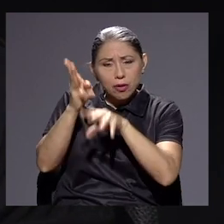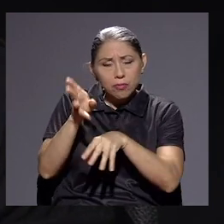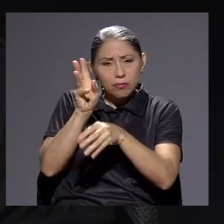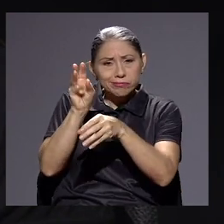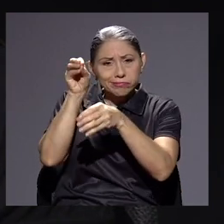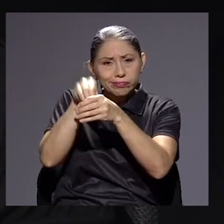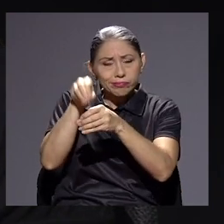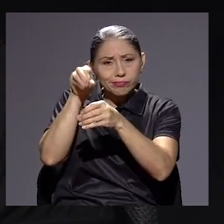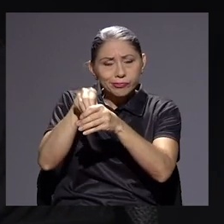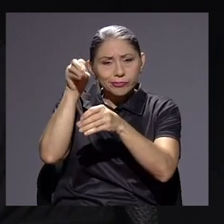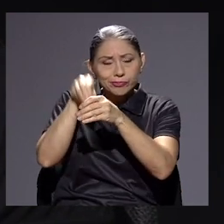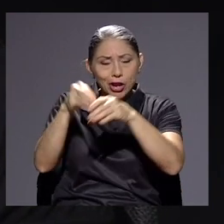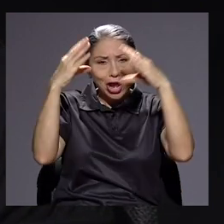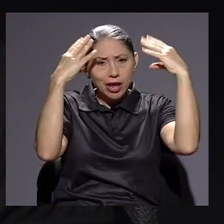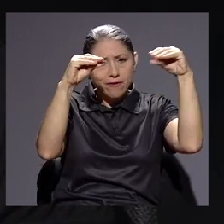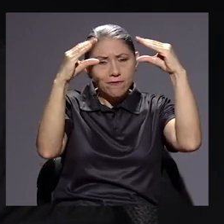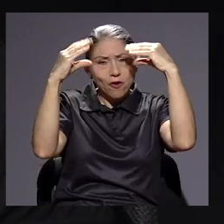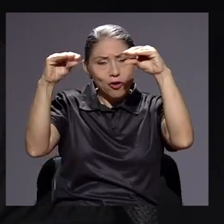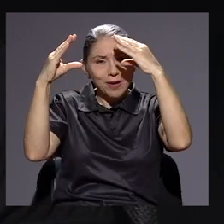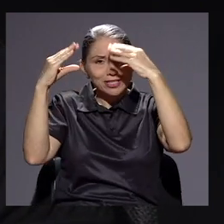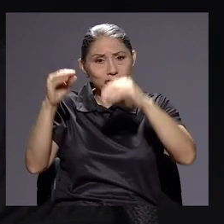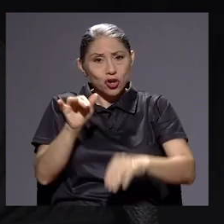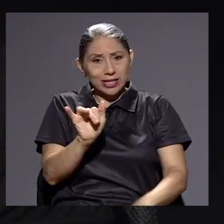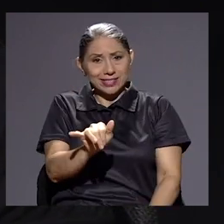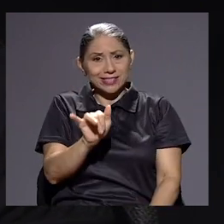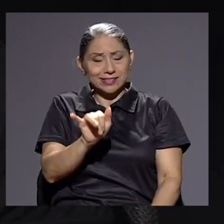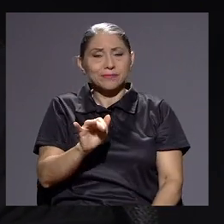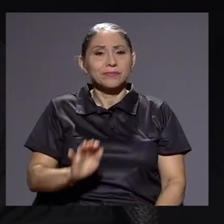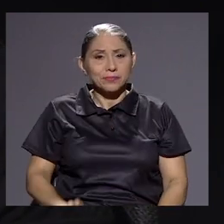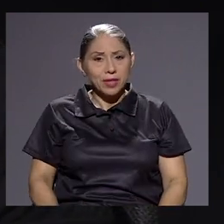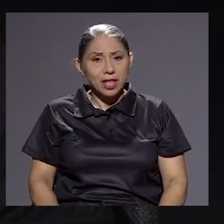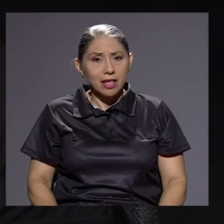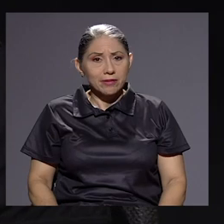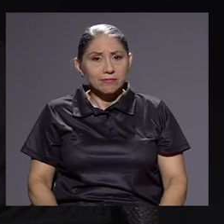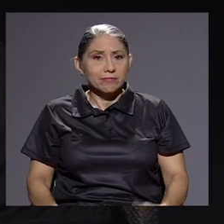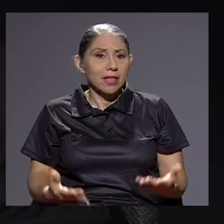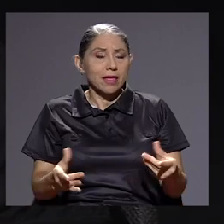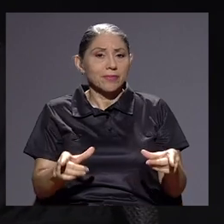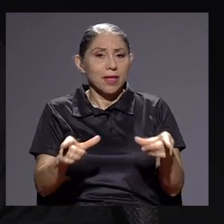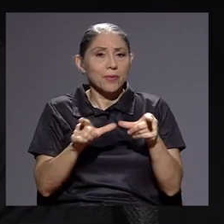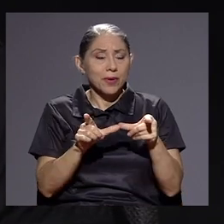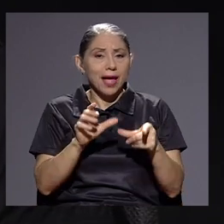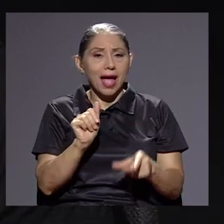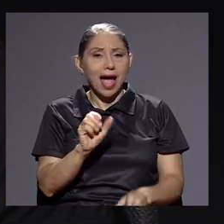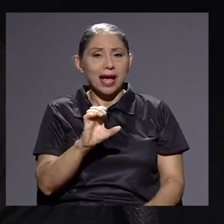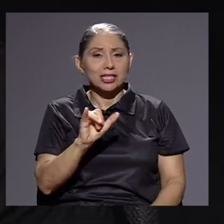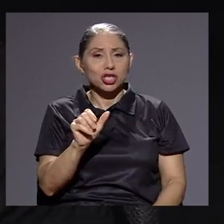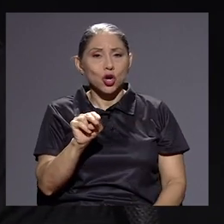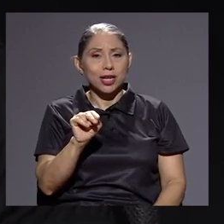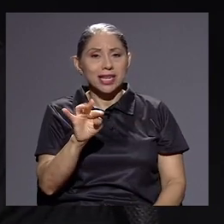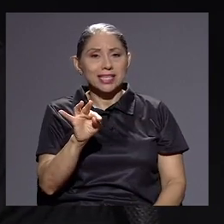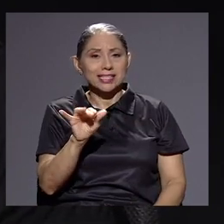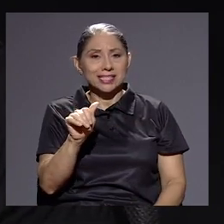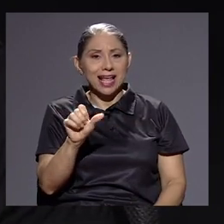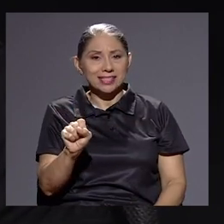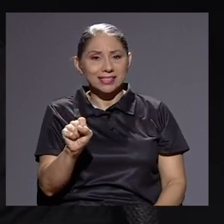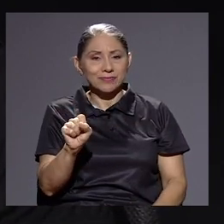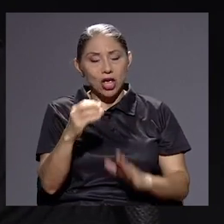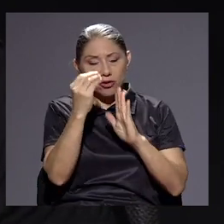informaciones, de lo que es, ¿cómo se llama?, accionistas, los registros de accionistas